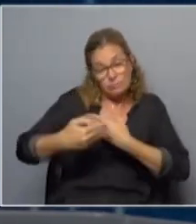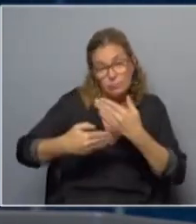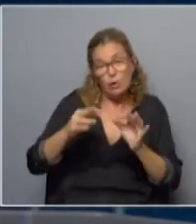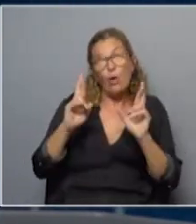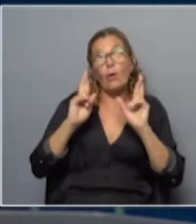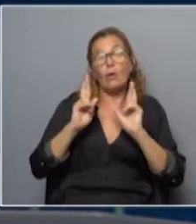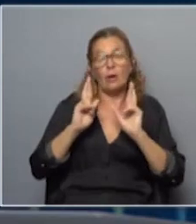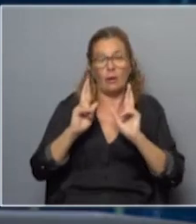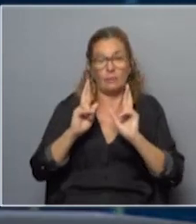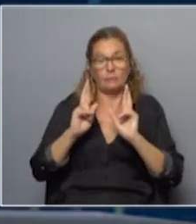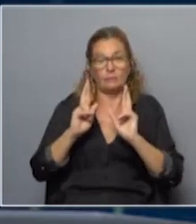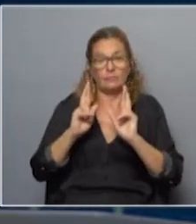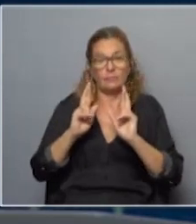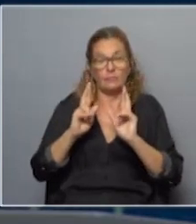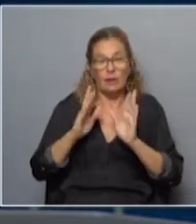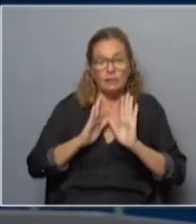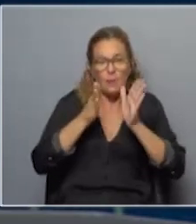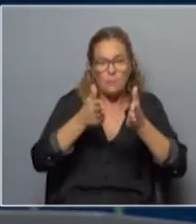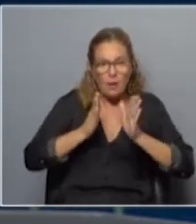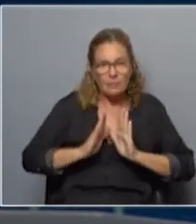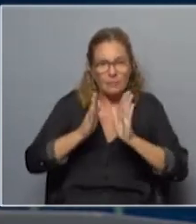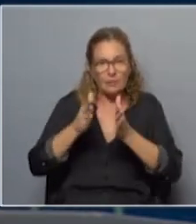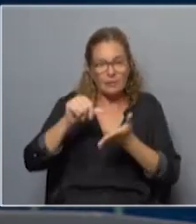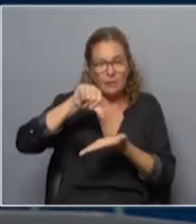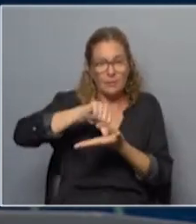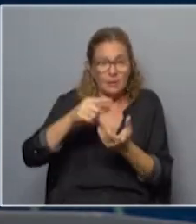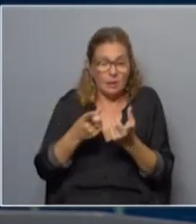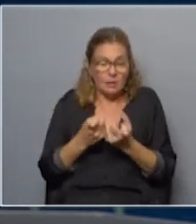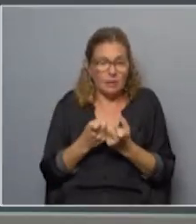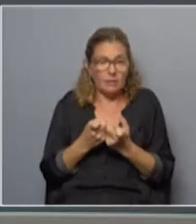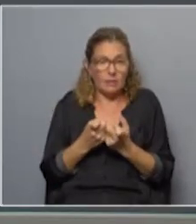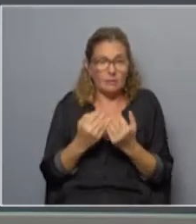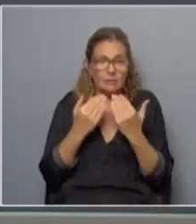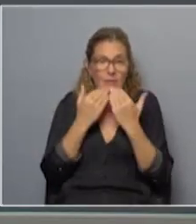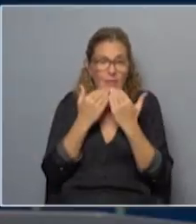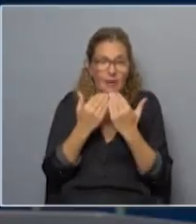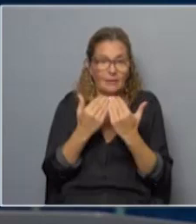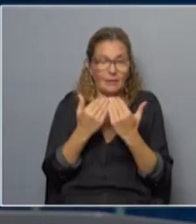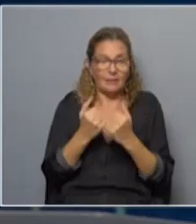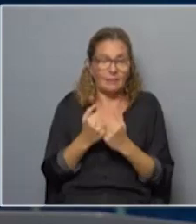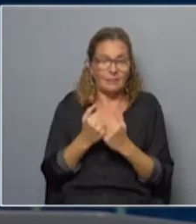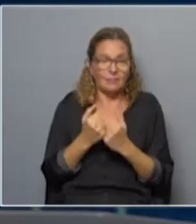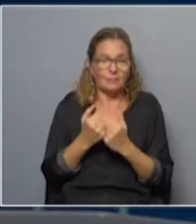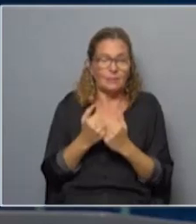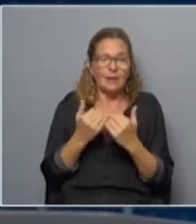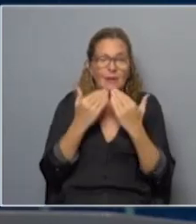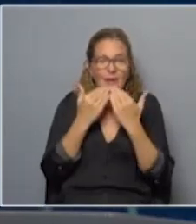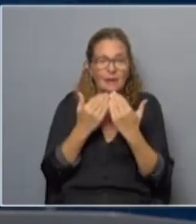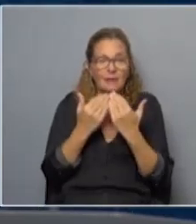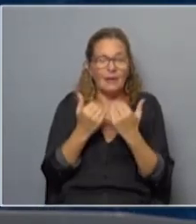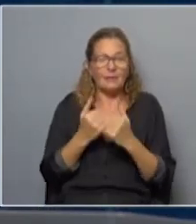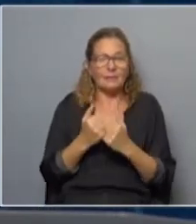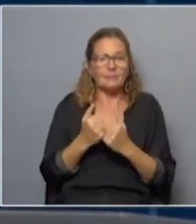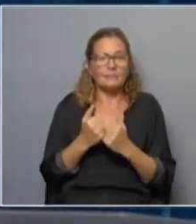ojalá, ojalá haya puentes. El país lo se está necesitando. Gerardo Caetano, gracias. No, muchas gracias a ustedes, y